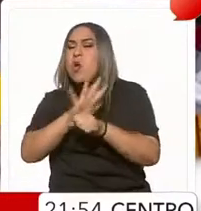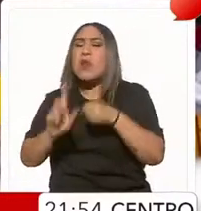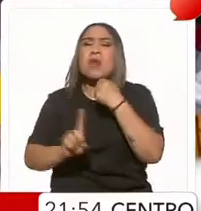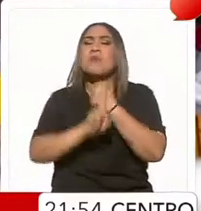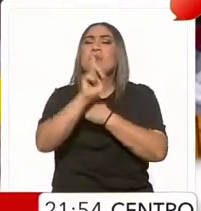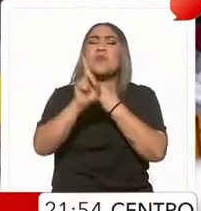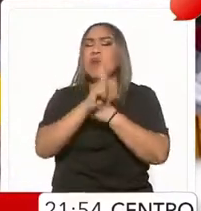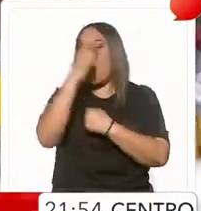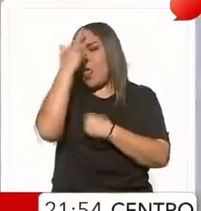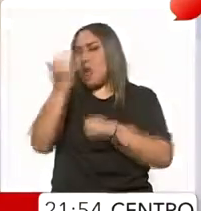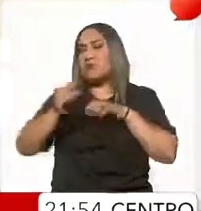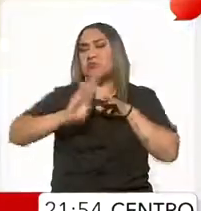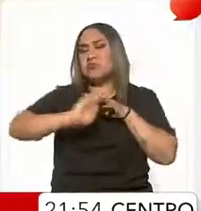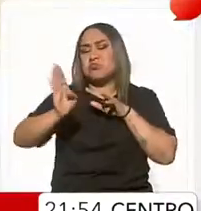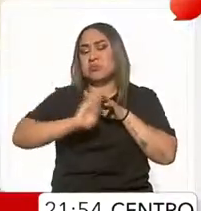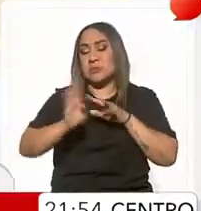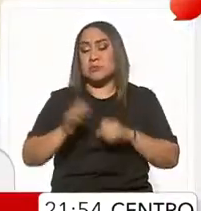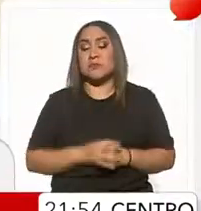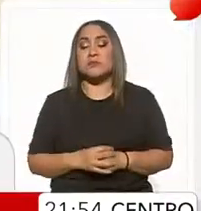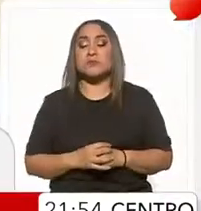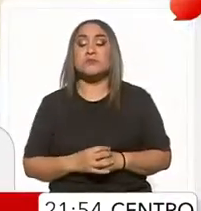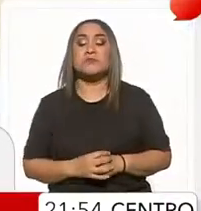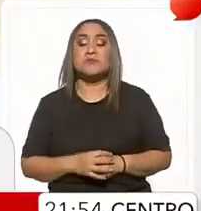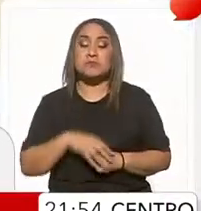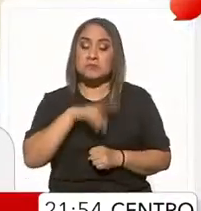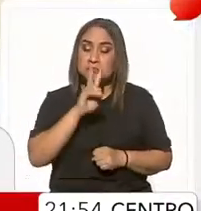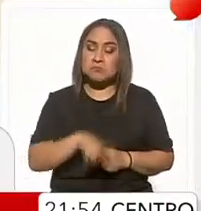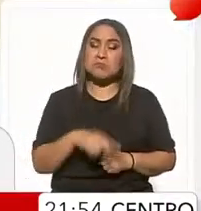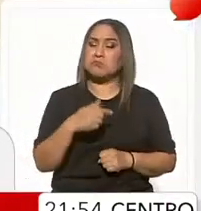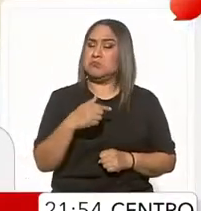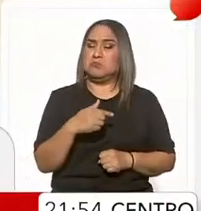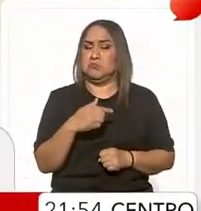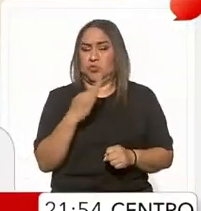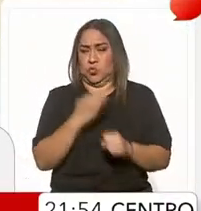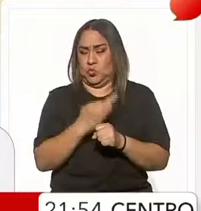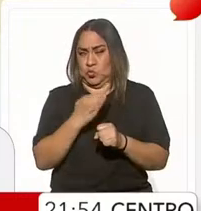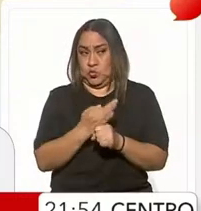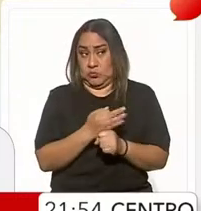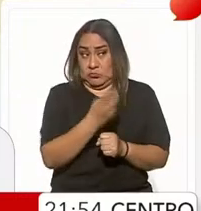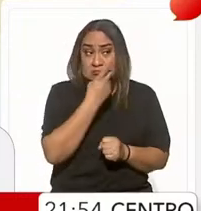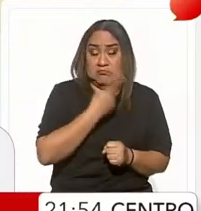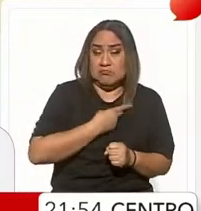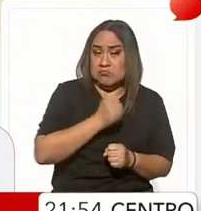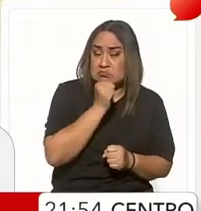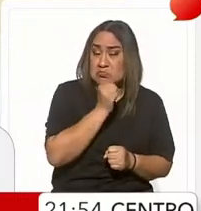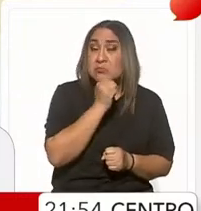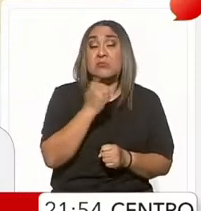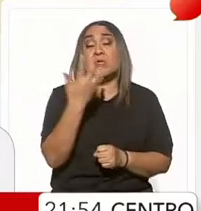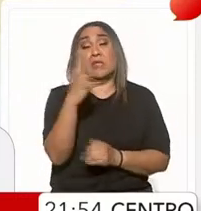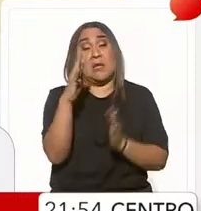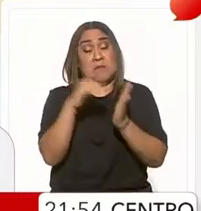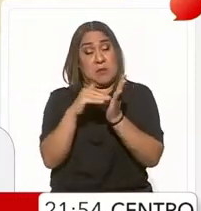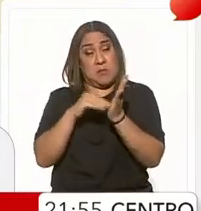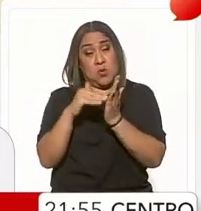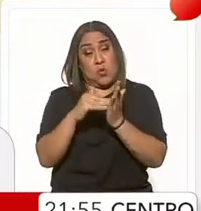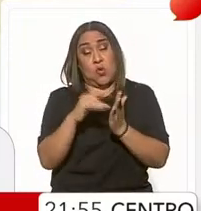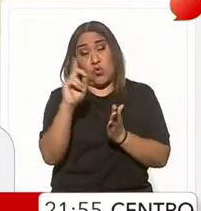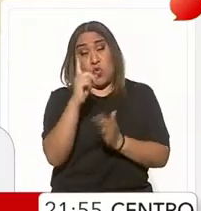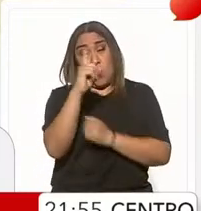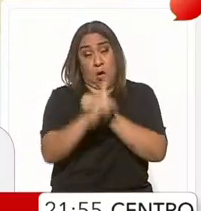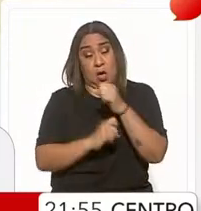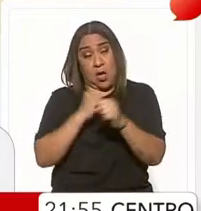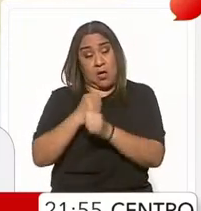migración nunca me dirían eso nunca lo dirían antes de que hablemos quieren 10 mil millones de dólares al año